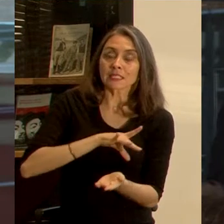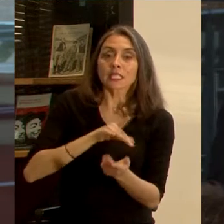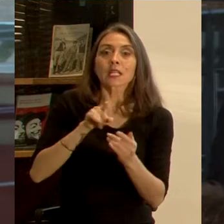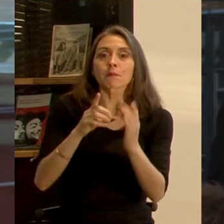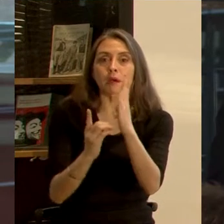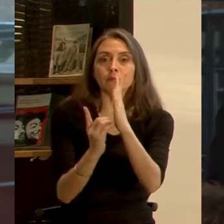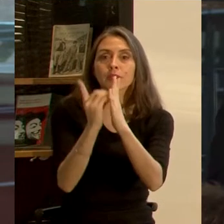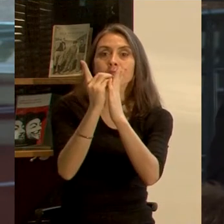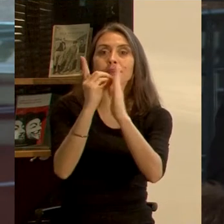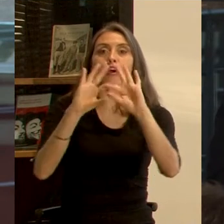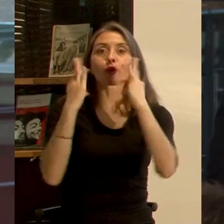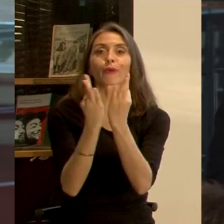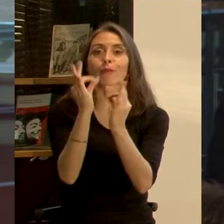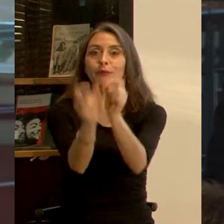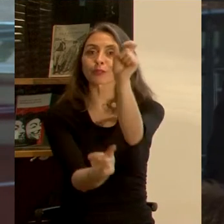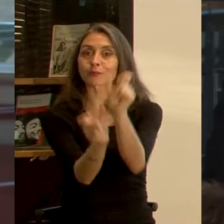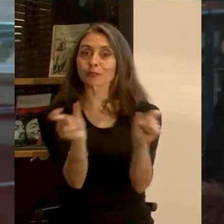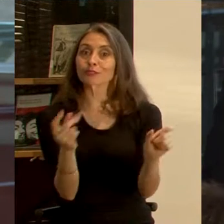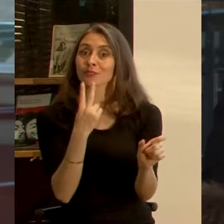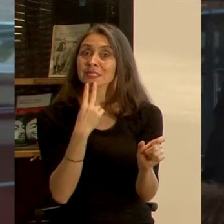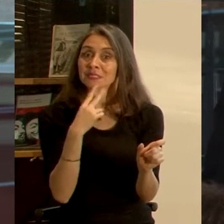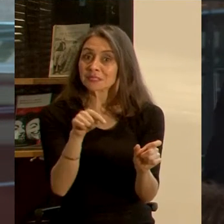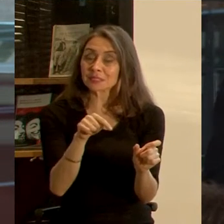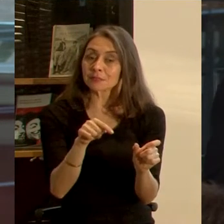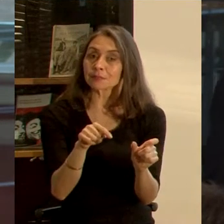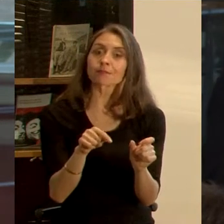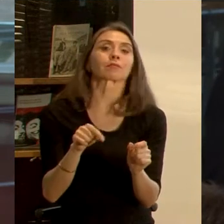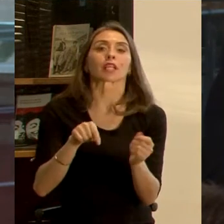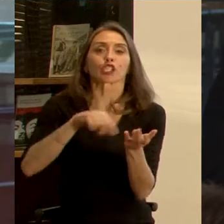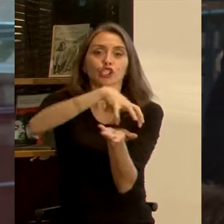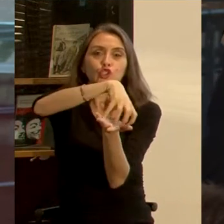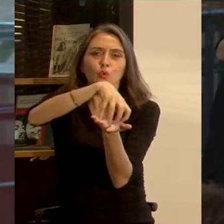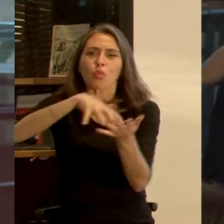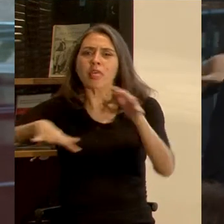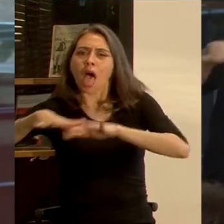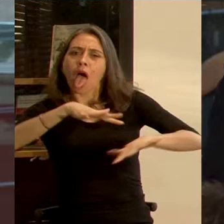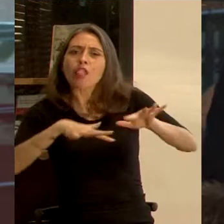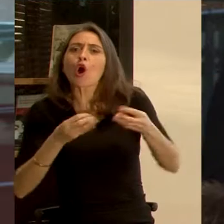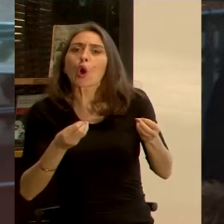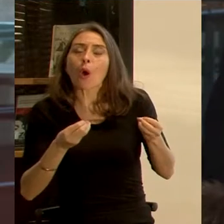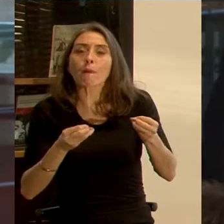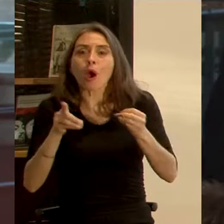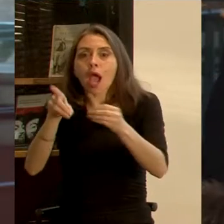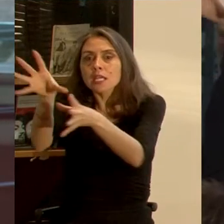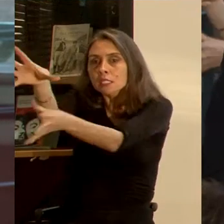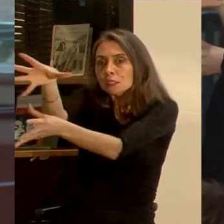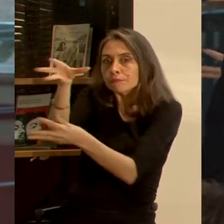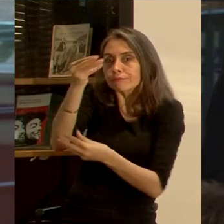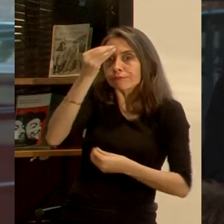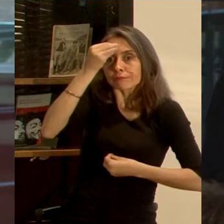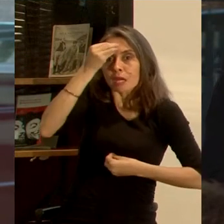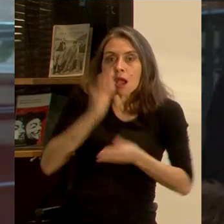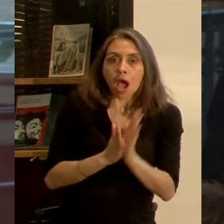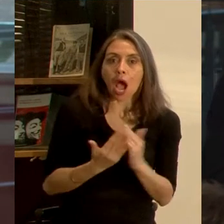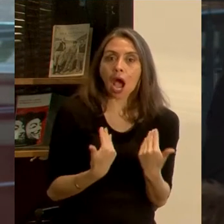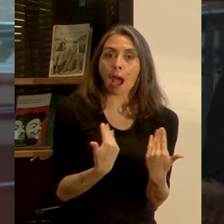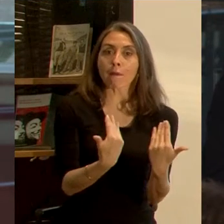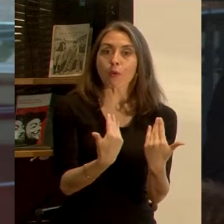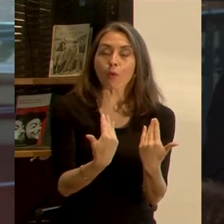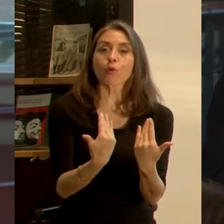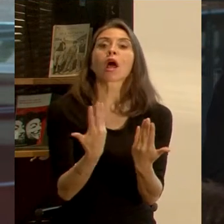integral para la población. La estructura de la ciudad actúa como un catalizador, acelerando el